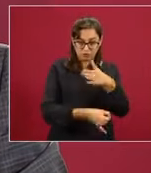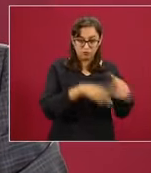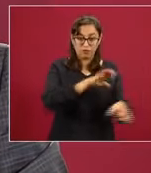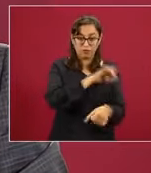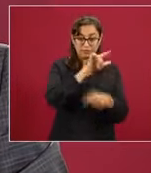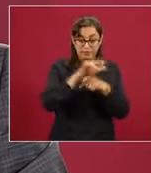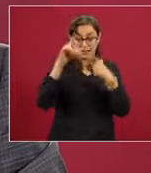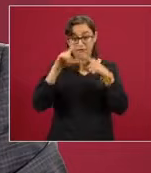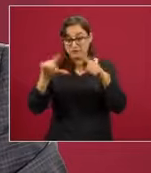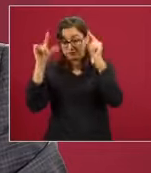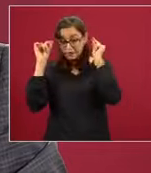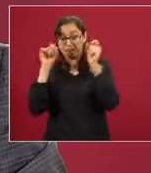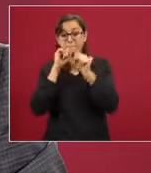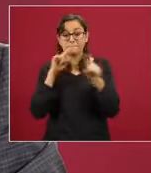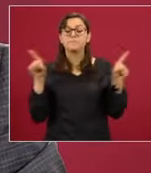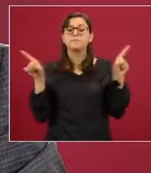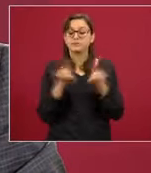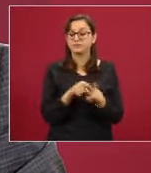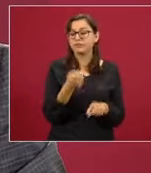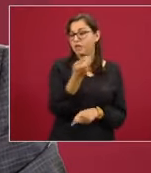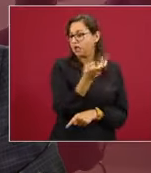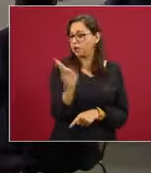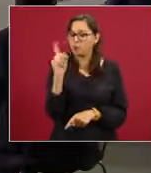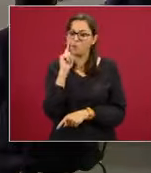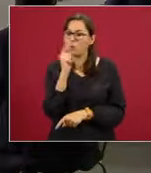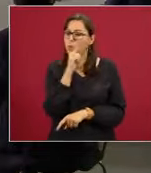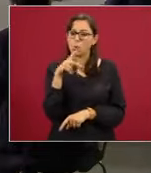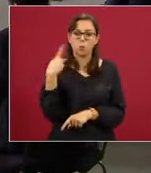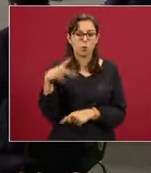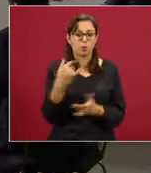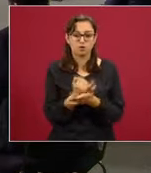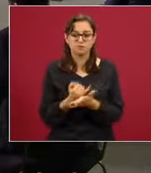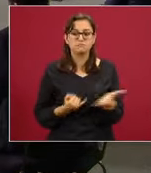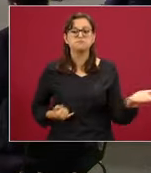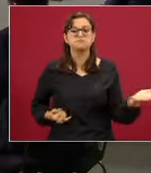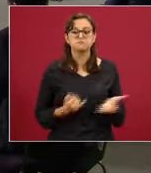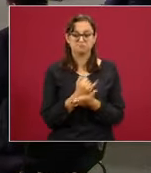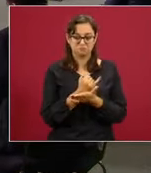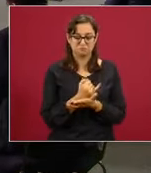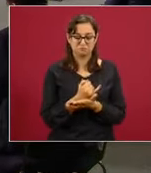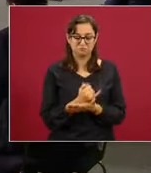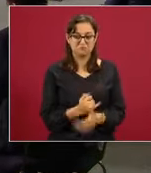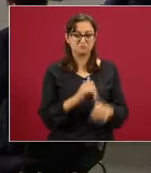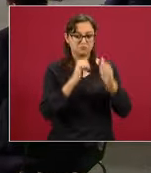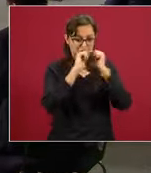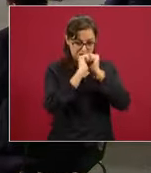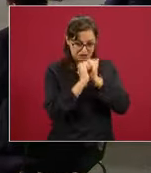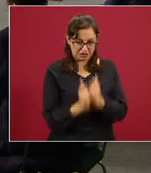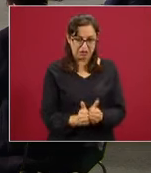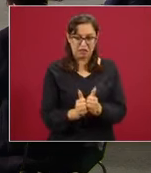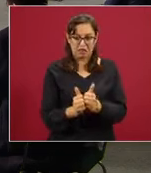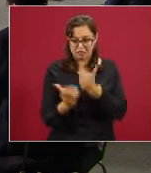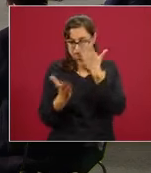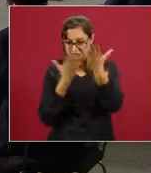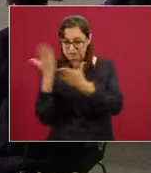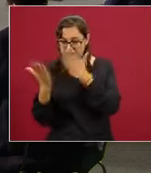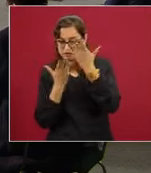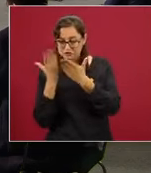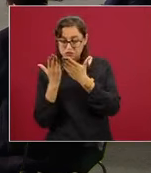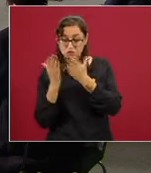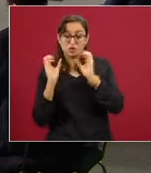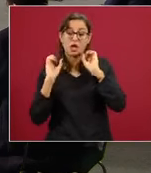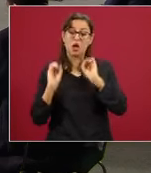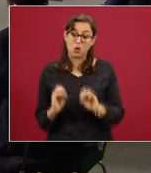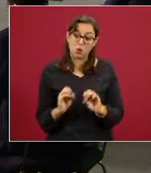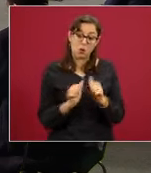ahí una decisión de ellos con toda libertad de entrar a su residencia o continuar, porque un porcentaje